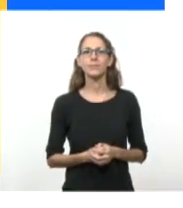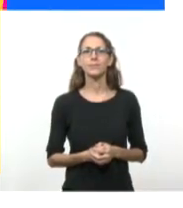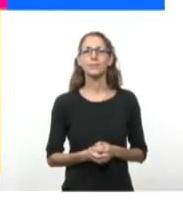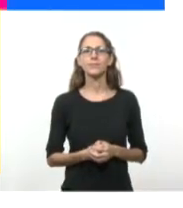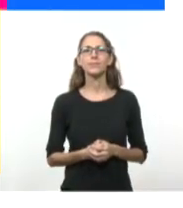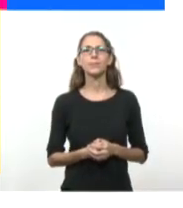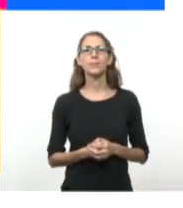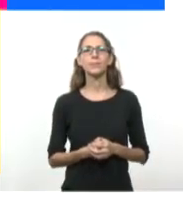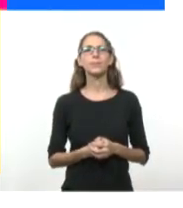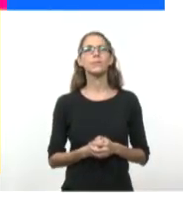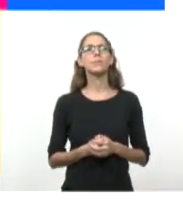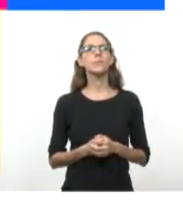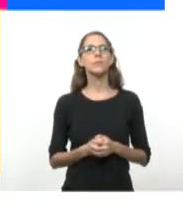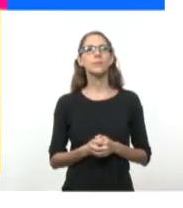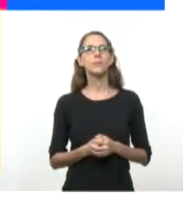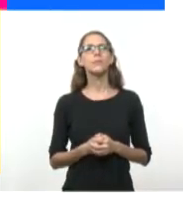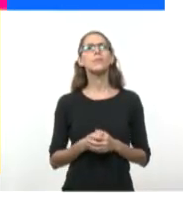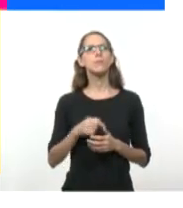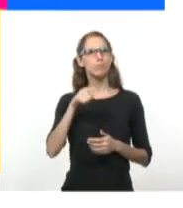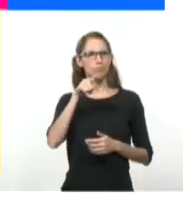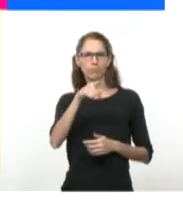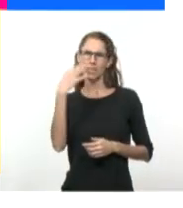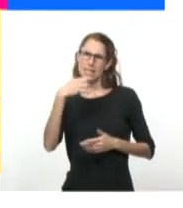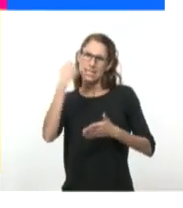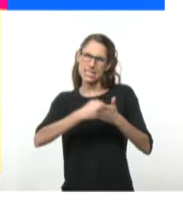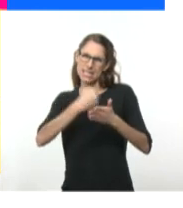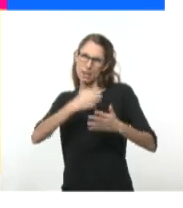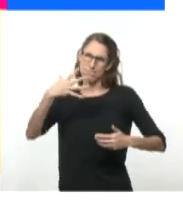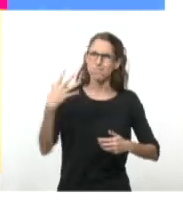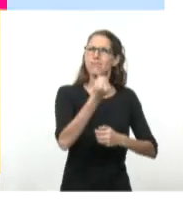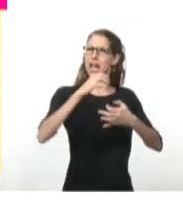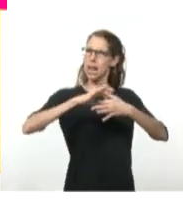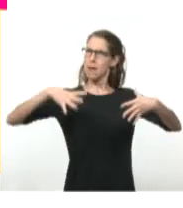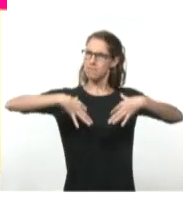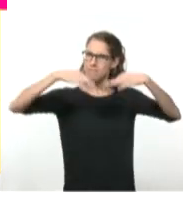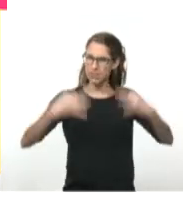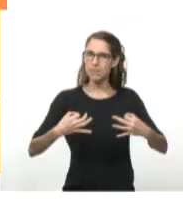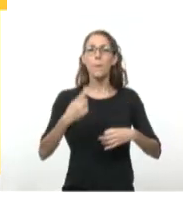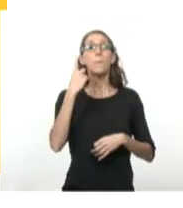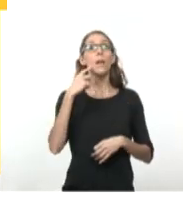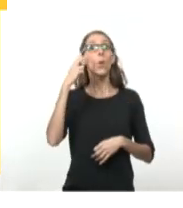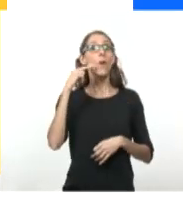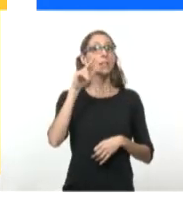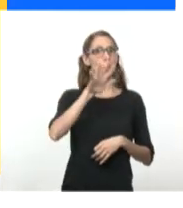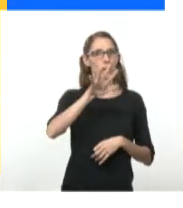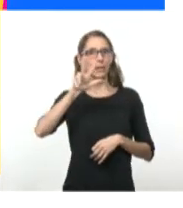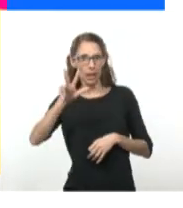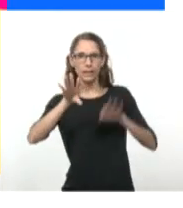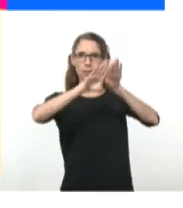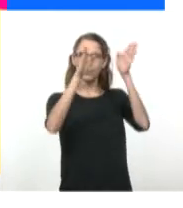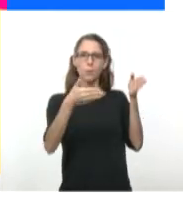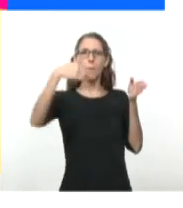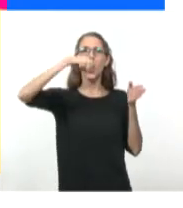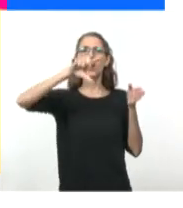Hasta conquistar la verdadera independencia. 1953, el ataque al cuartel Moncada.